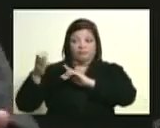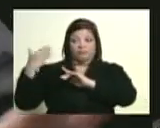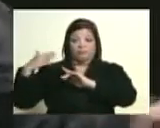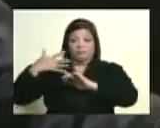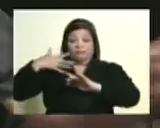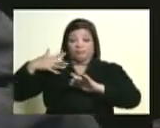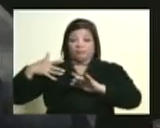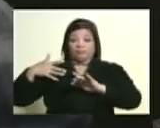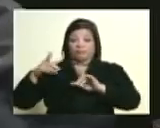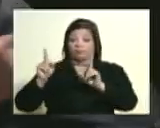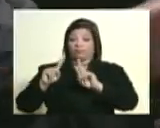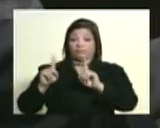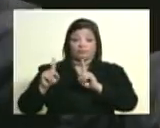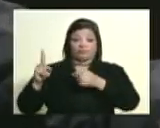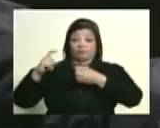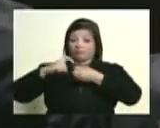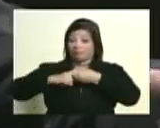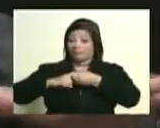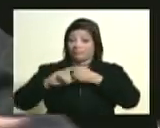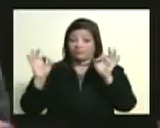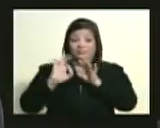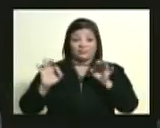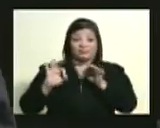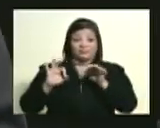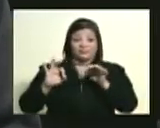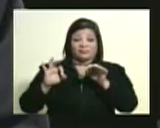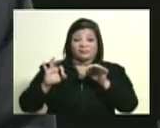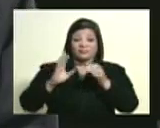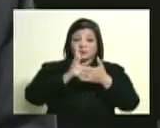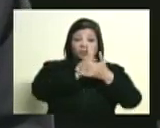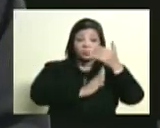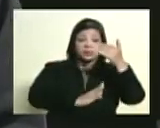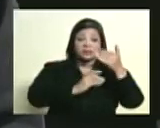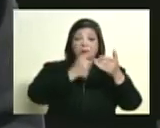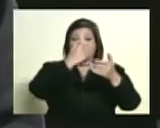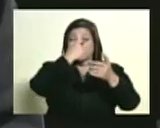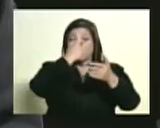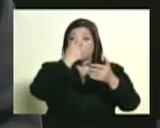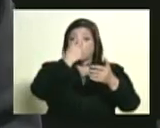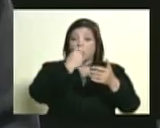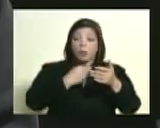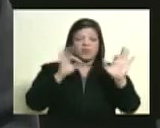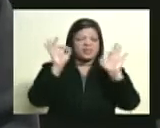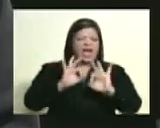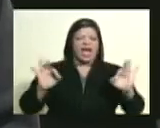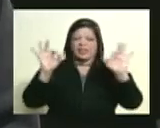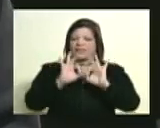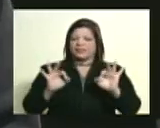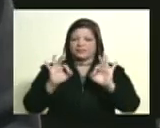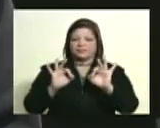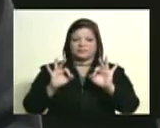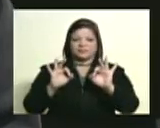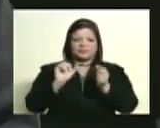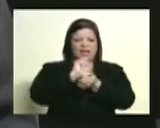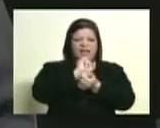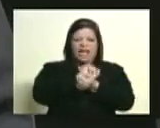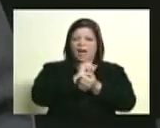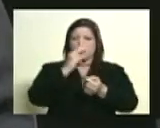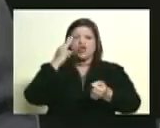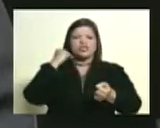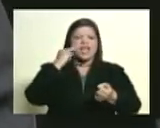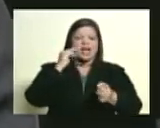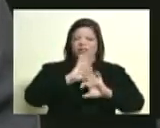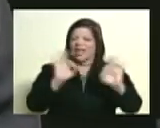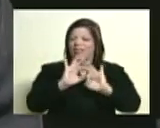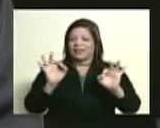que no incluía a los sectores históricamente excluidos a los pardos a los esclavos a los negros en su